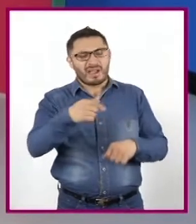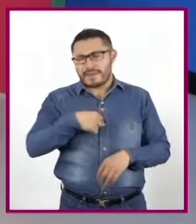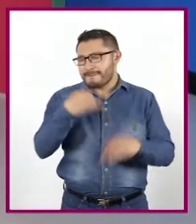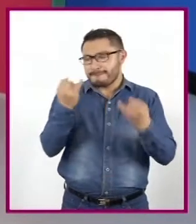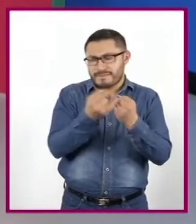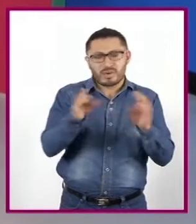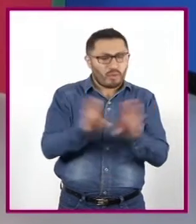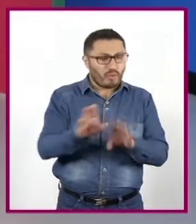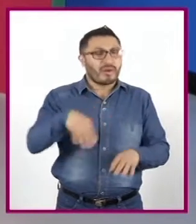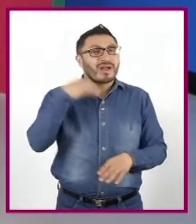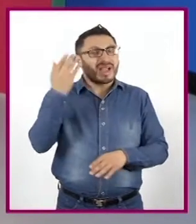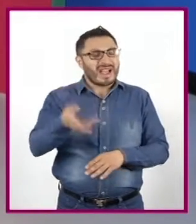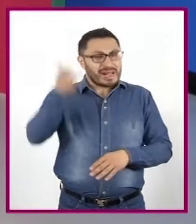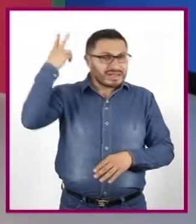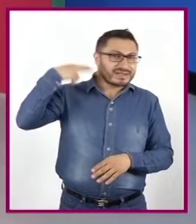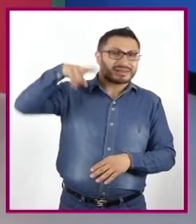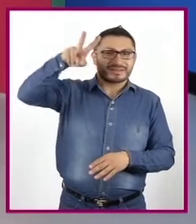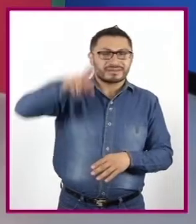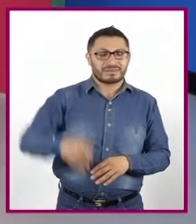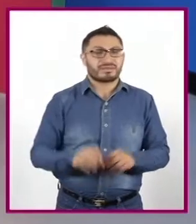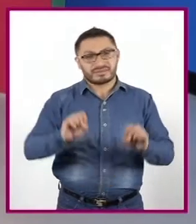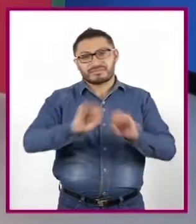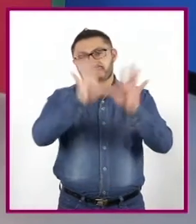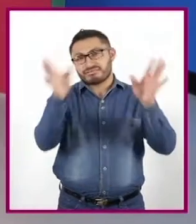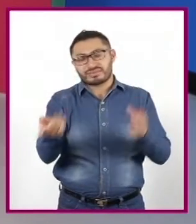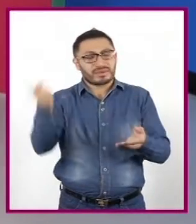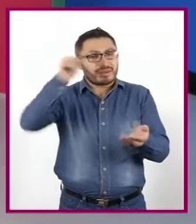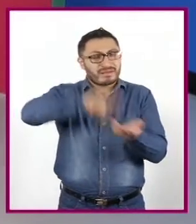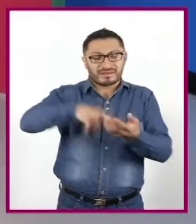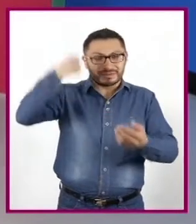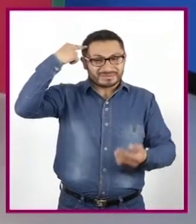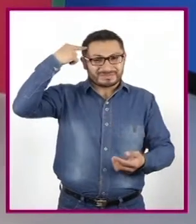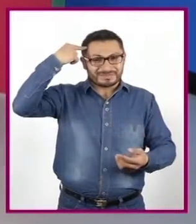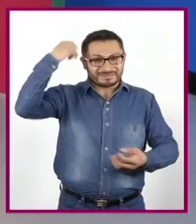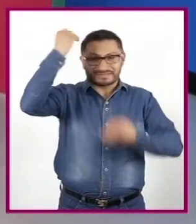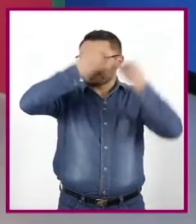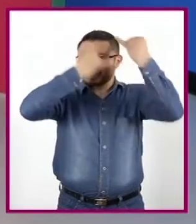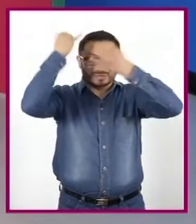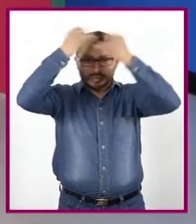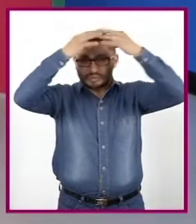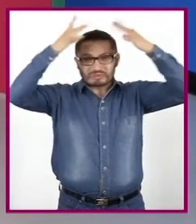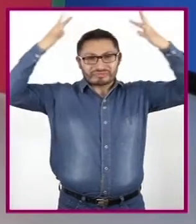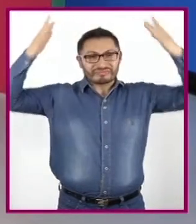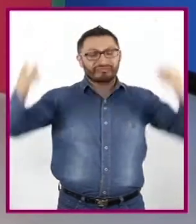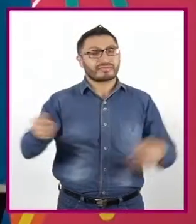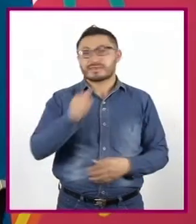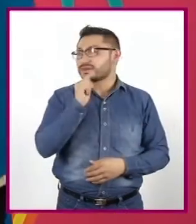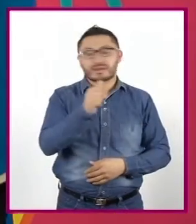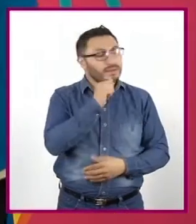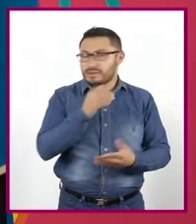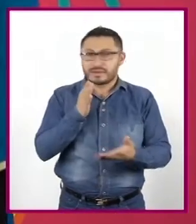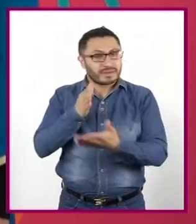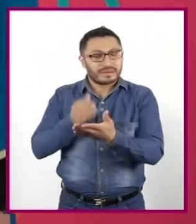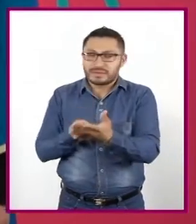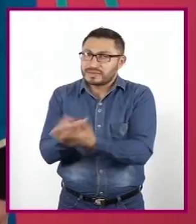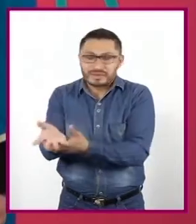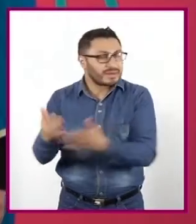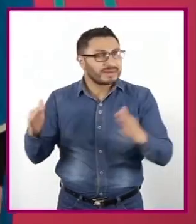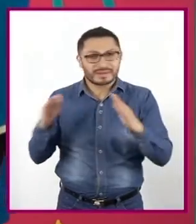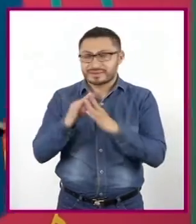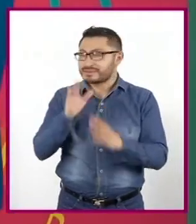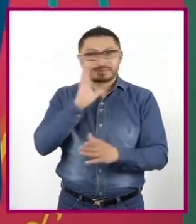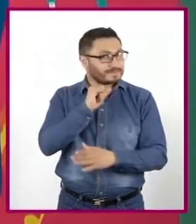animé a hacer un viaje. Claro, a través de la imaginación. Ya que aún no podemos salir. Para ello,